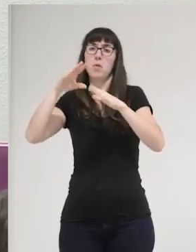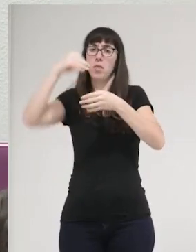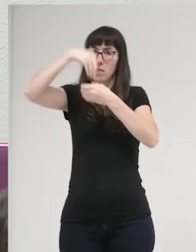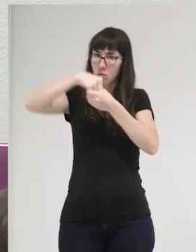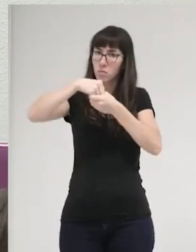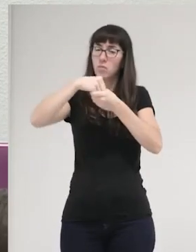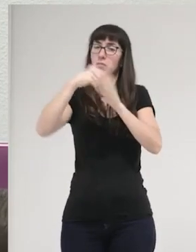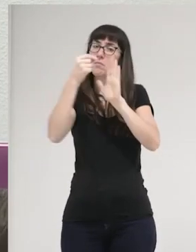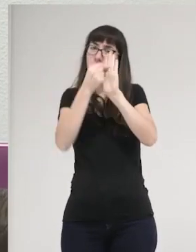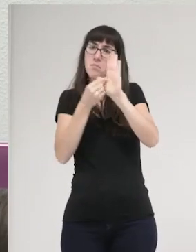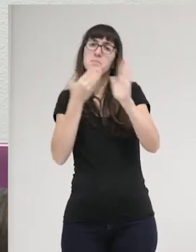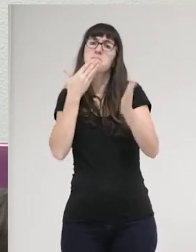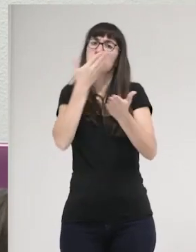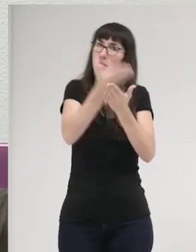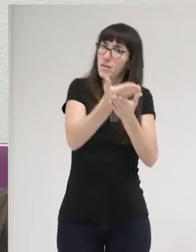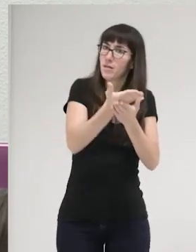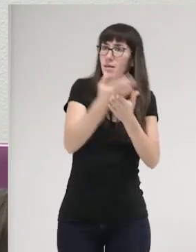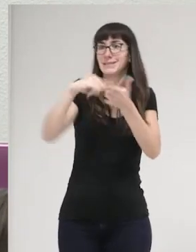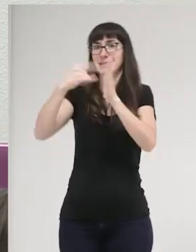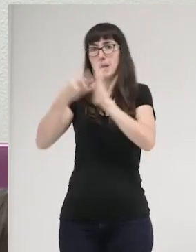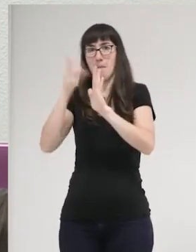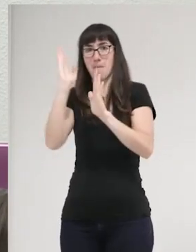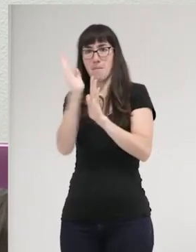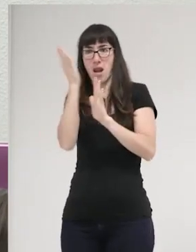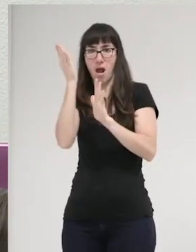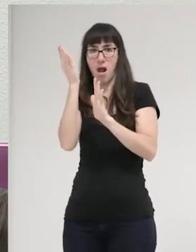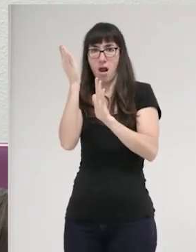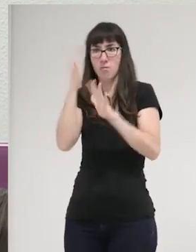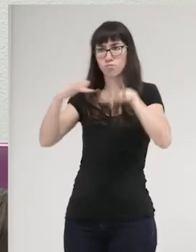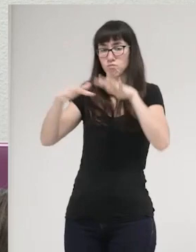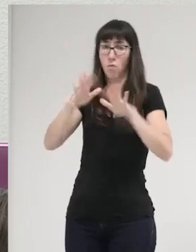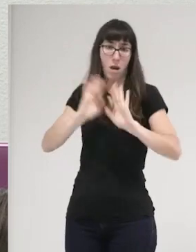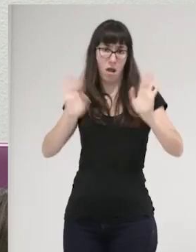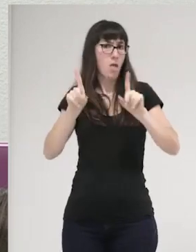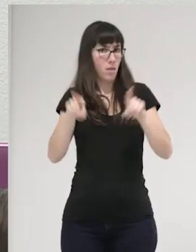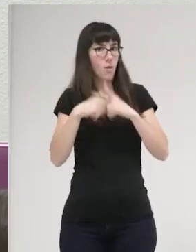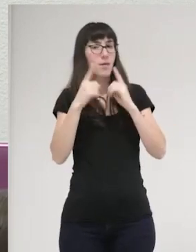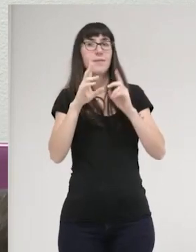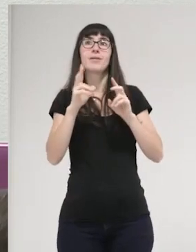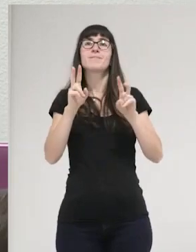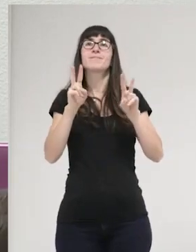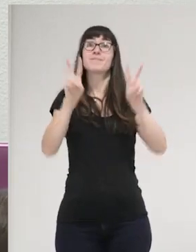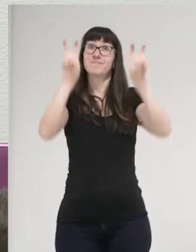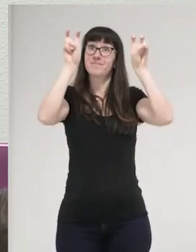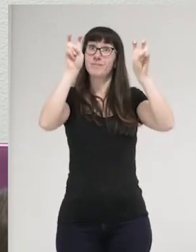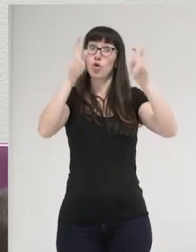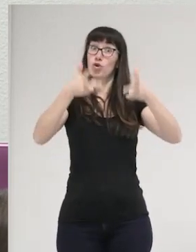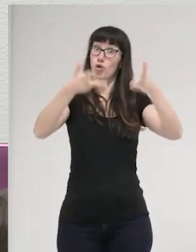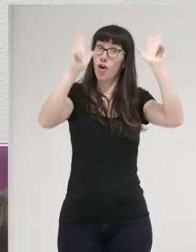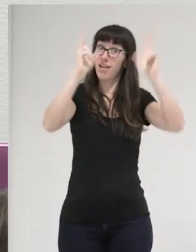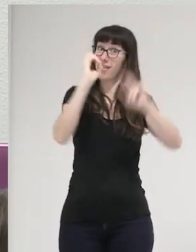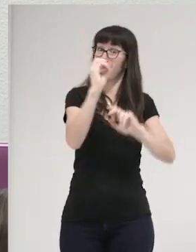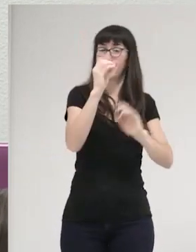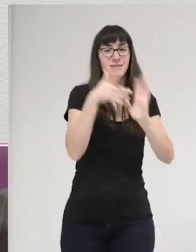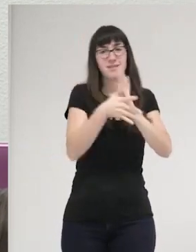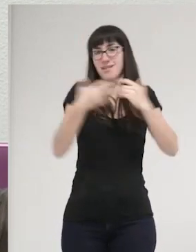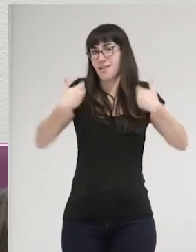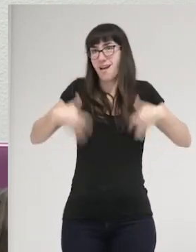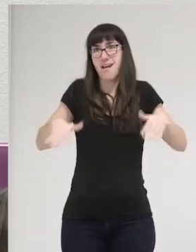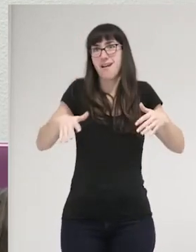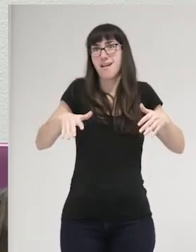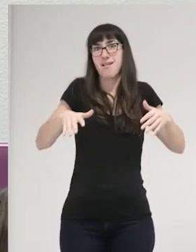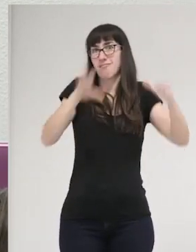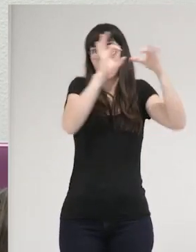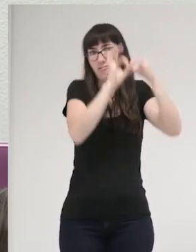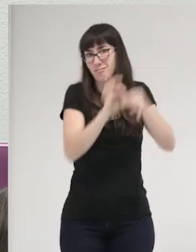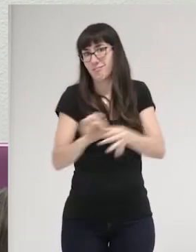la intervención del sistema penal, pero haciendo alusión a la tolerancia cero, estamos haciendo alusión a un tipo